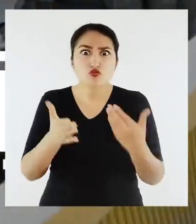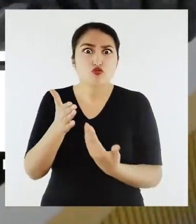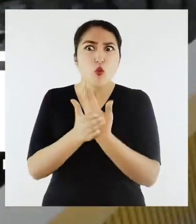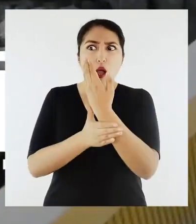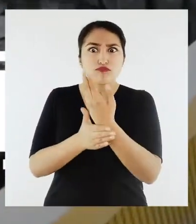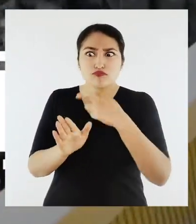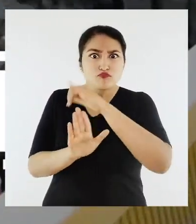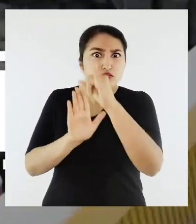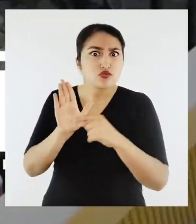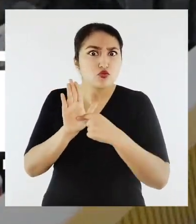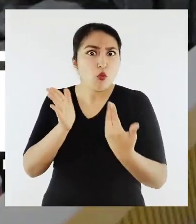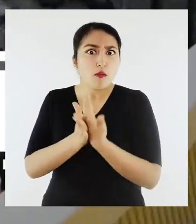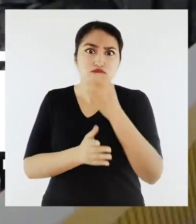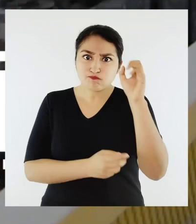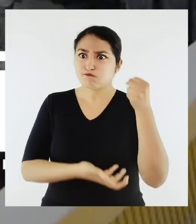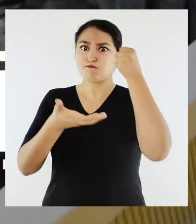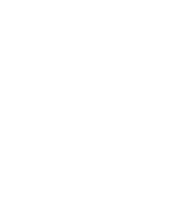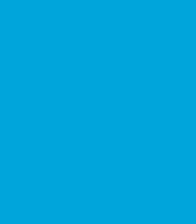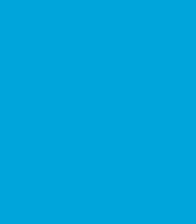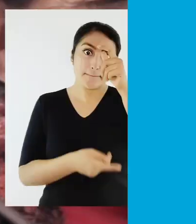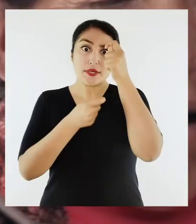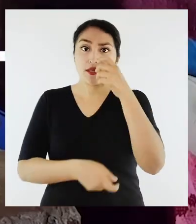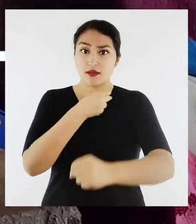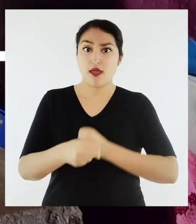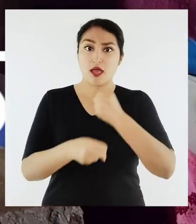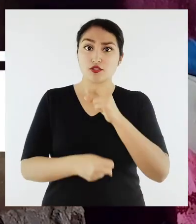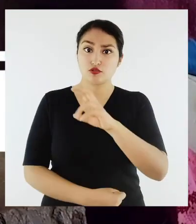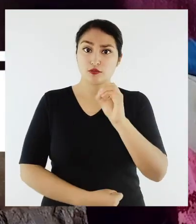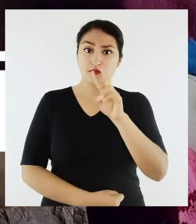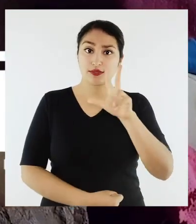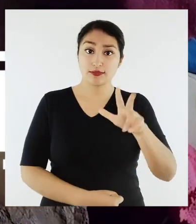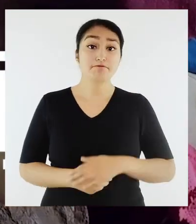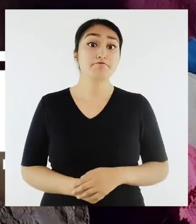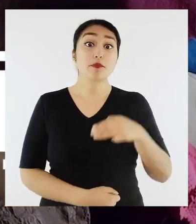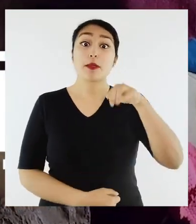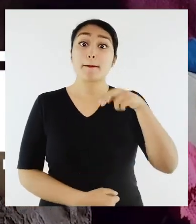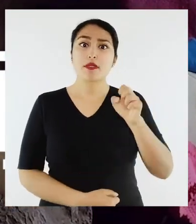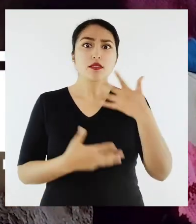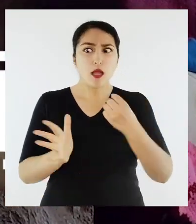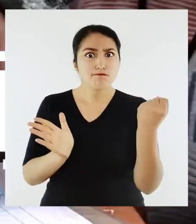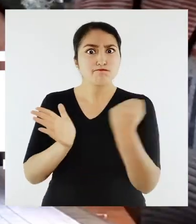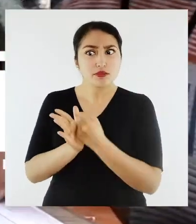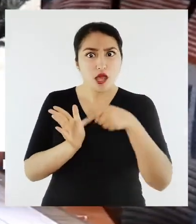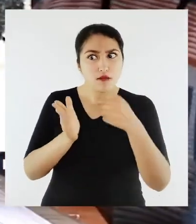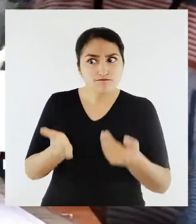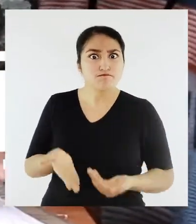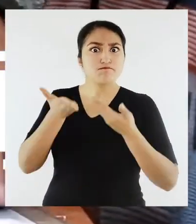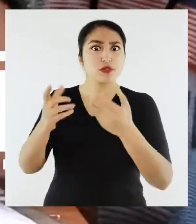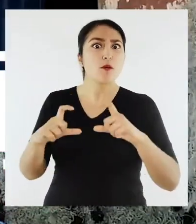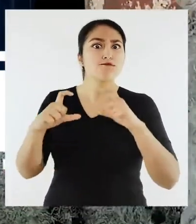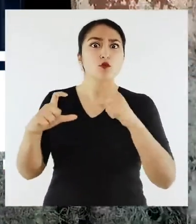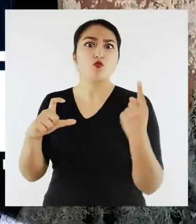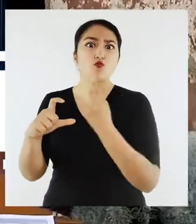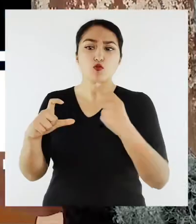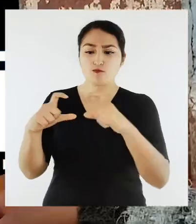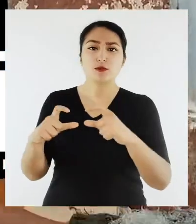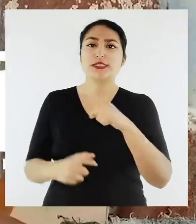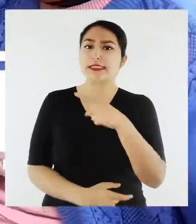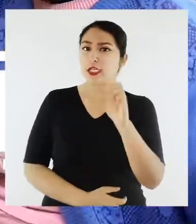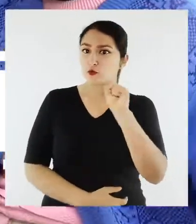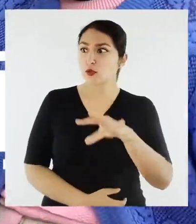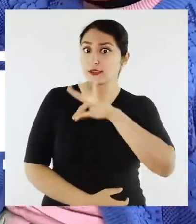proyectos de inversión minera 2023. El Minem aprobó el procedimiento para la entrega excepcional de 100 soles a los